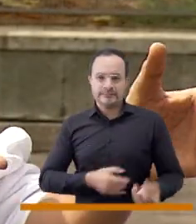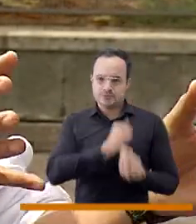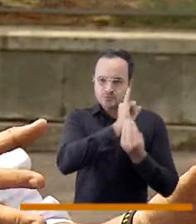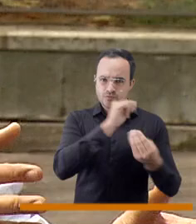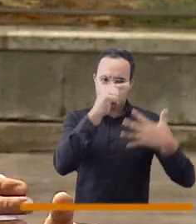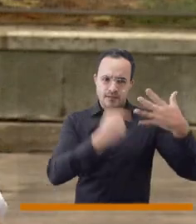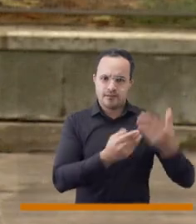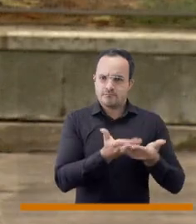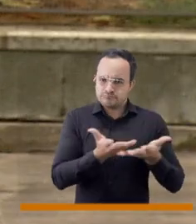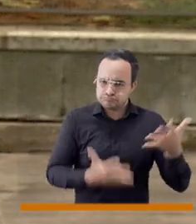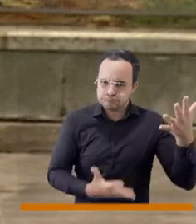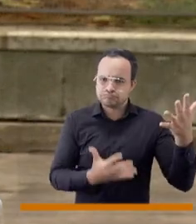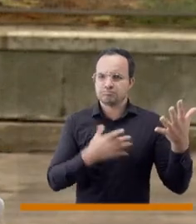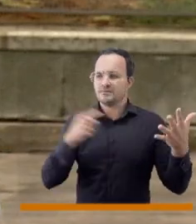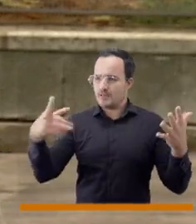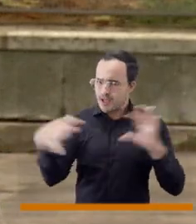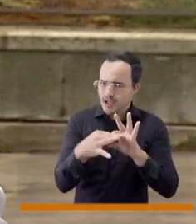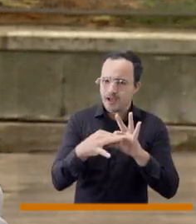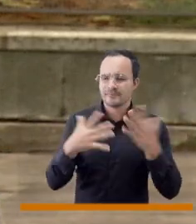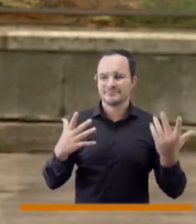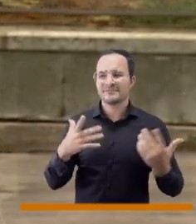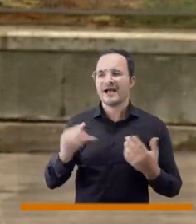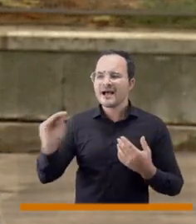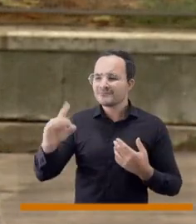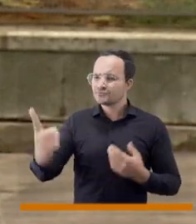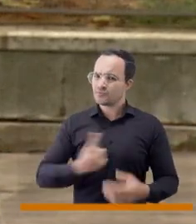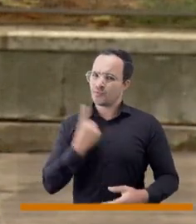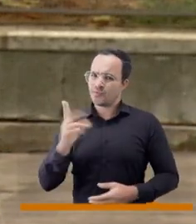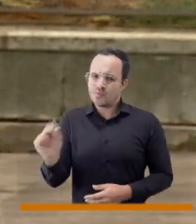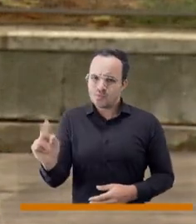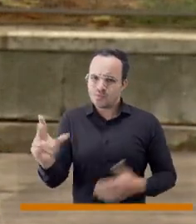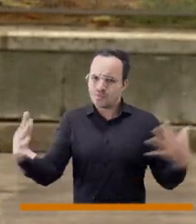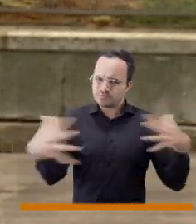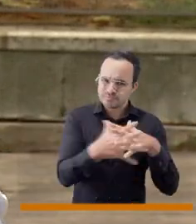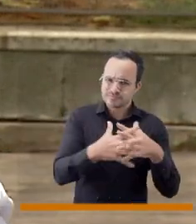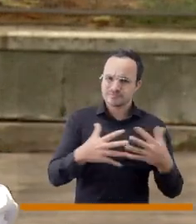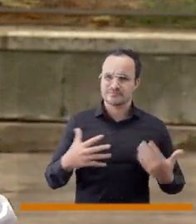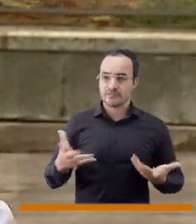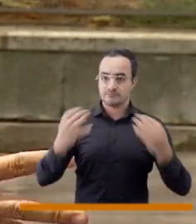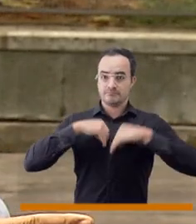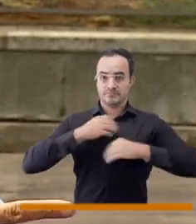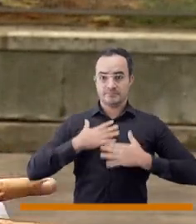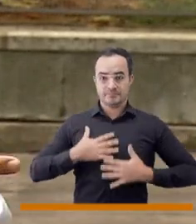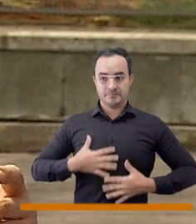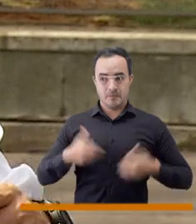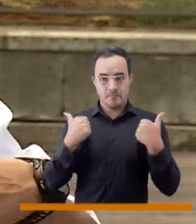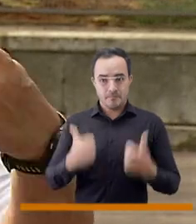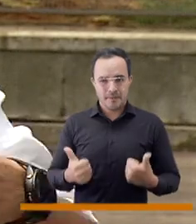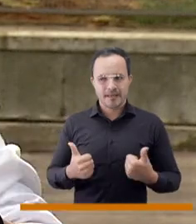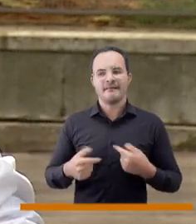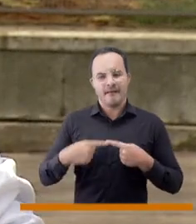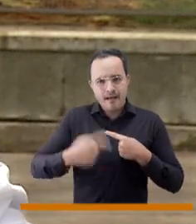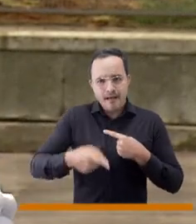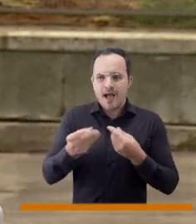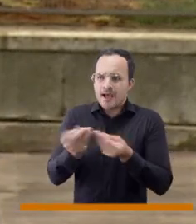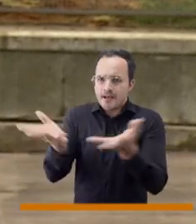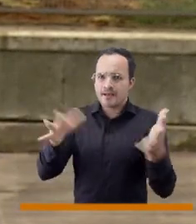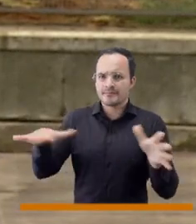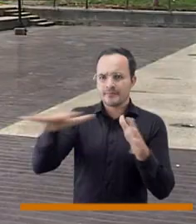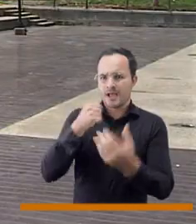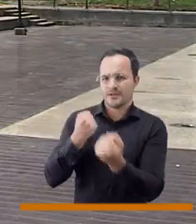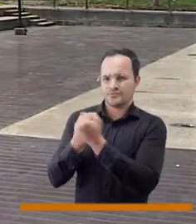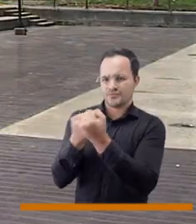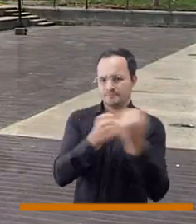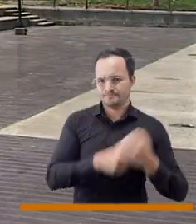con la institucionalidad y decirles, venga, usted no está solo, su vida es muy importante, ahora haga parte de ese proceso y luego sea multiplicador.